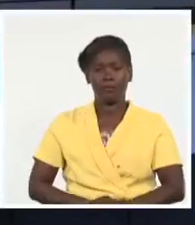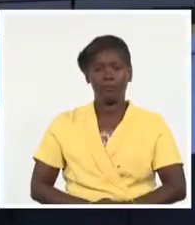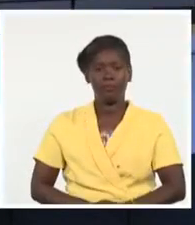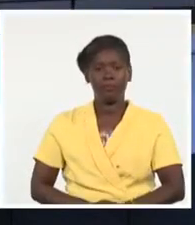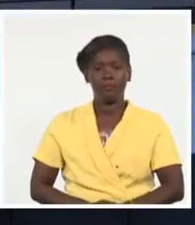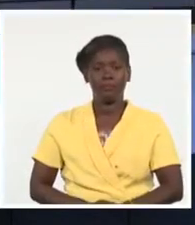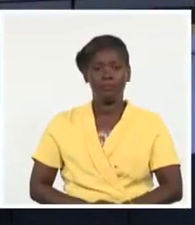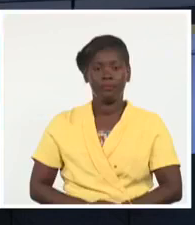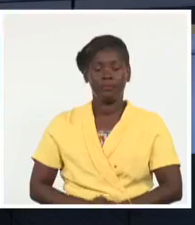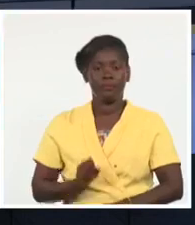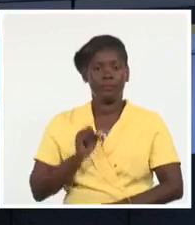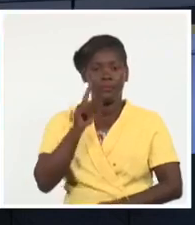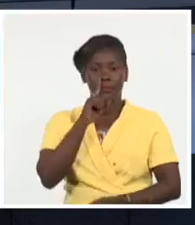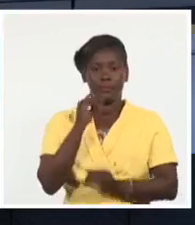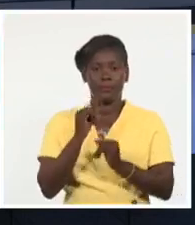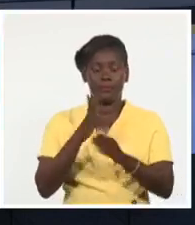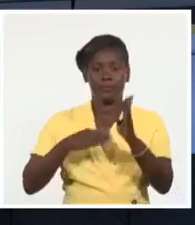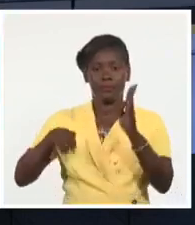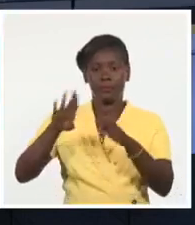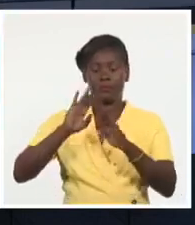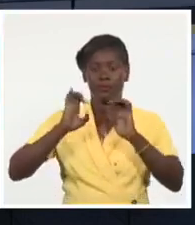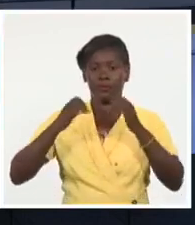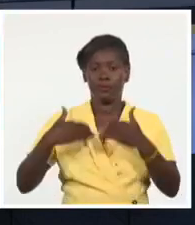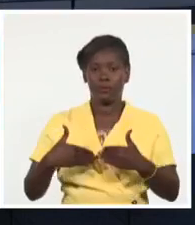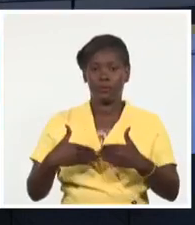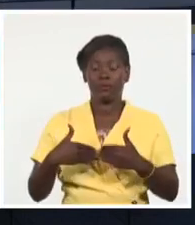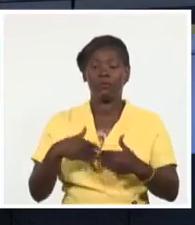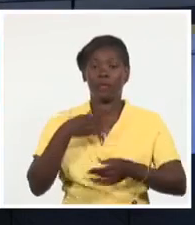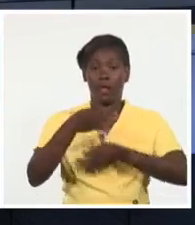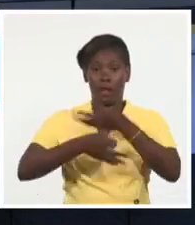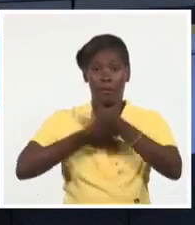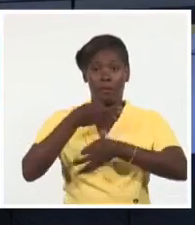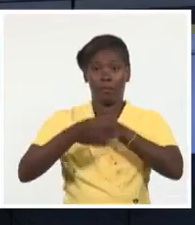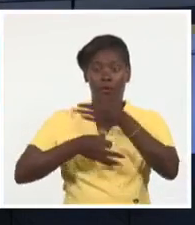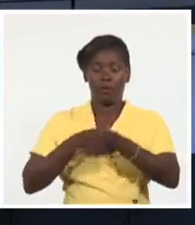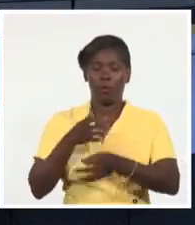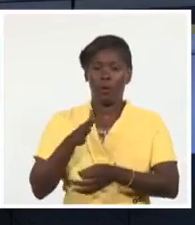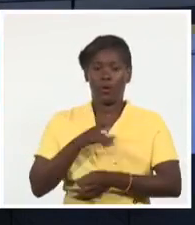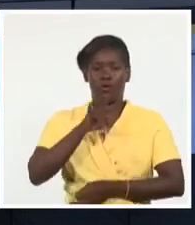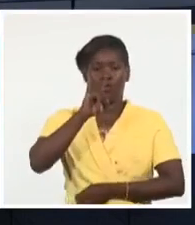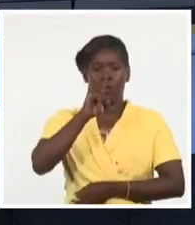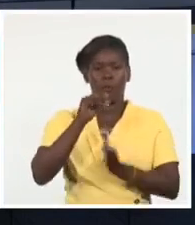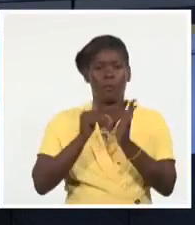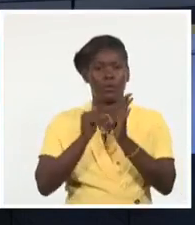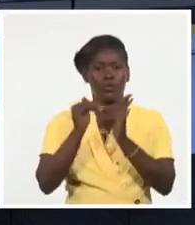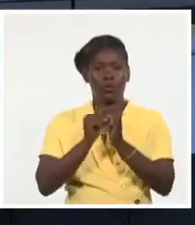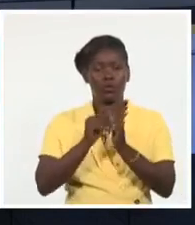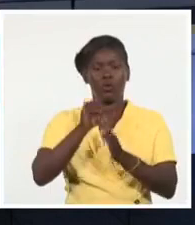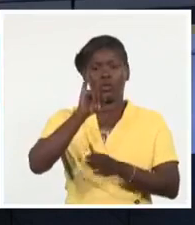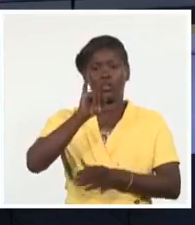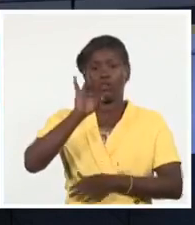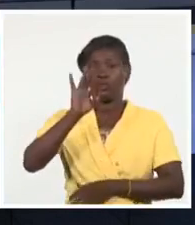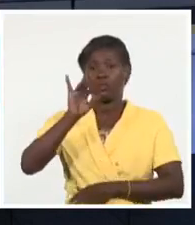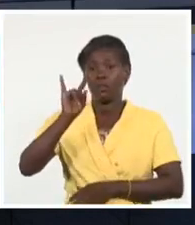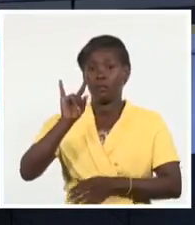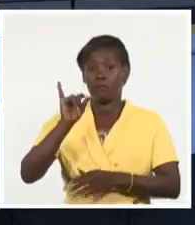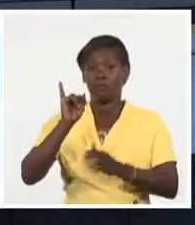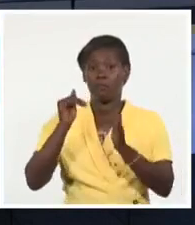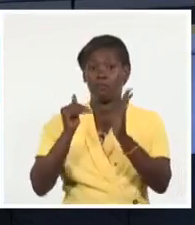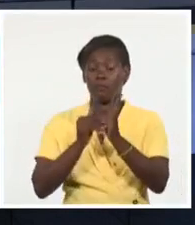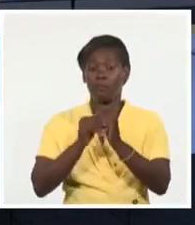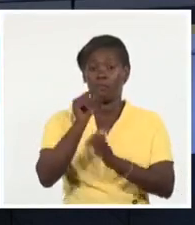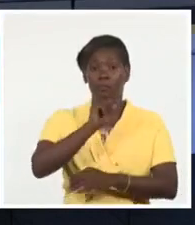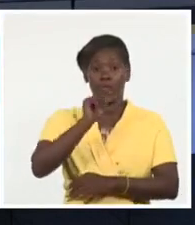Y termino informándoles que el Ministerio de Salud Pública informó que de 9 millones 986 mil cubanos tienen el esquema